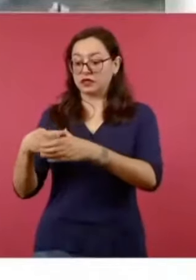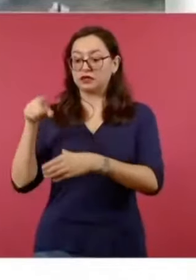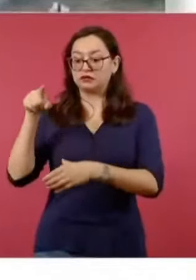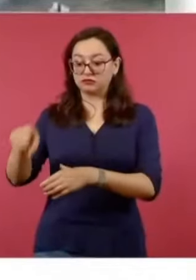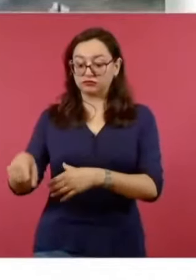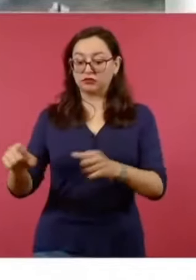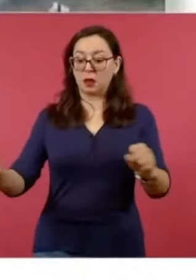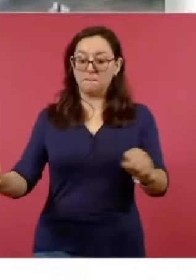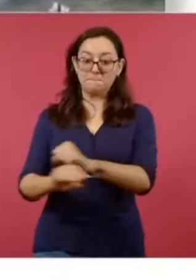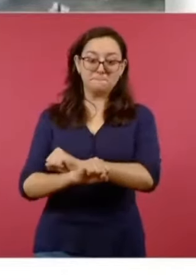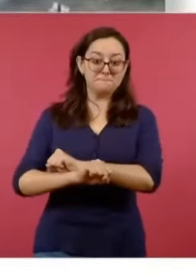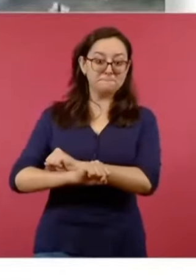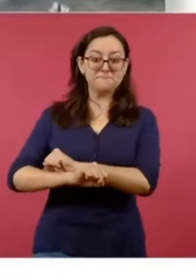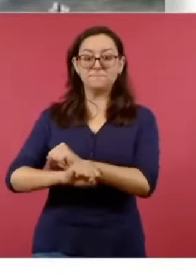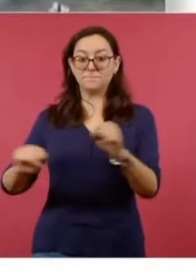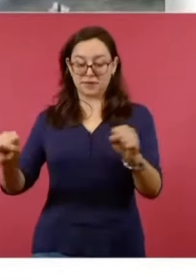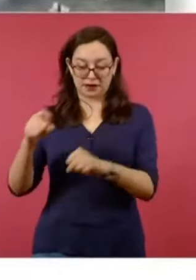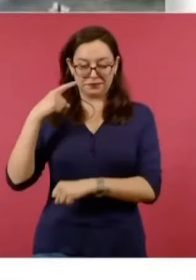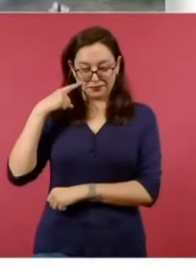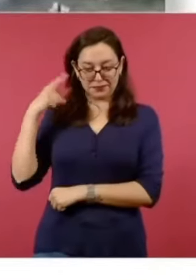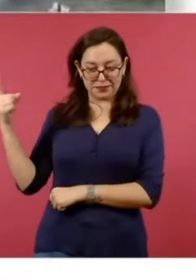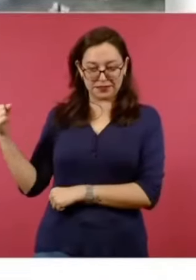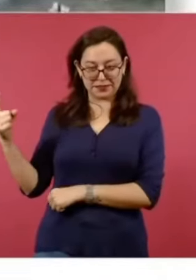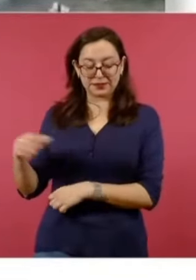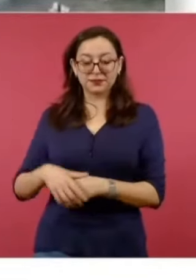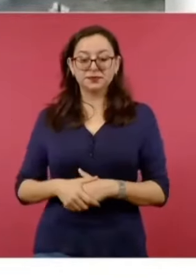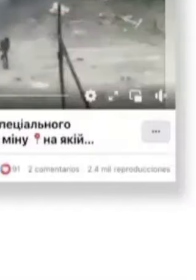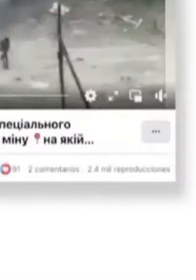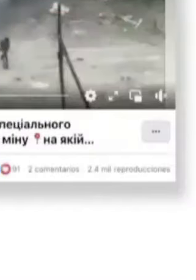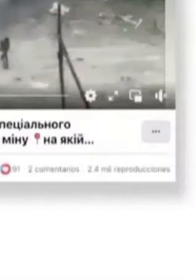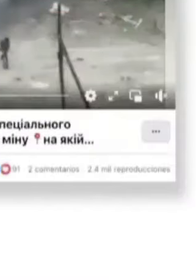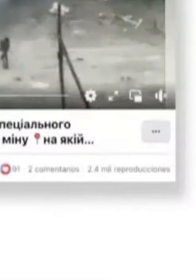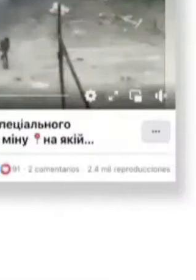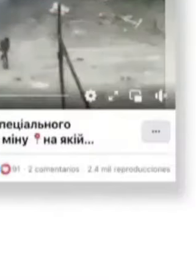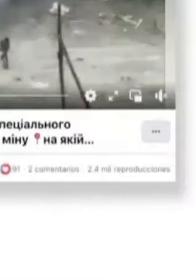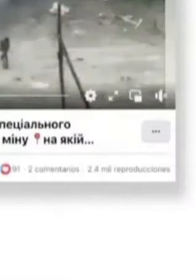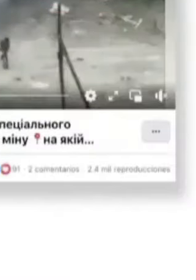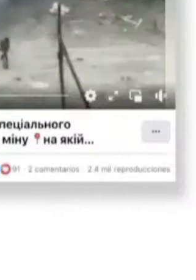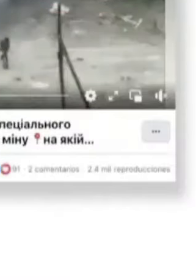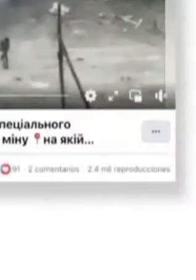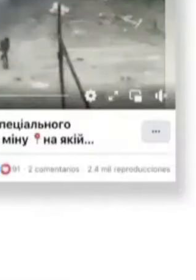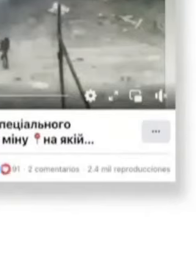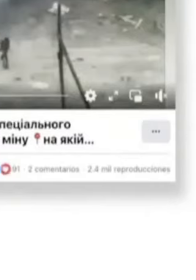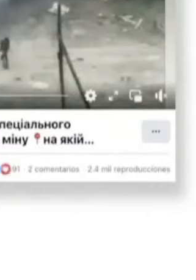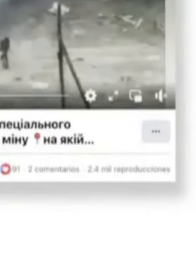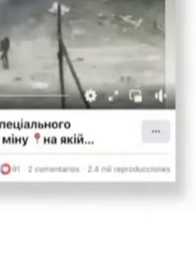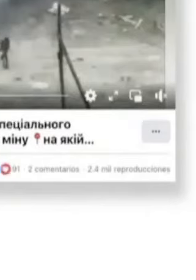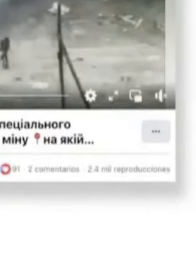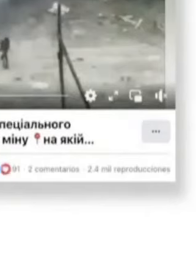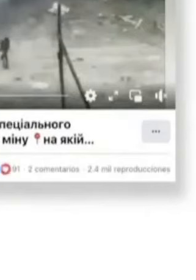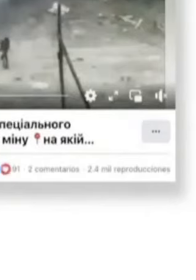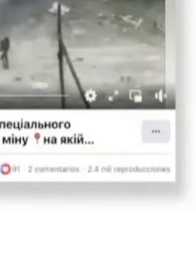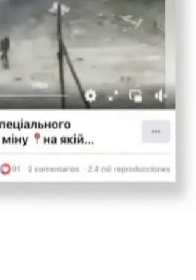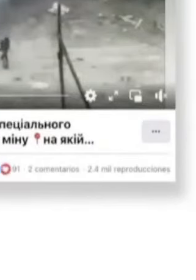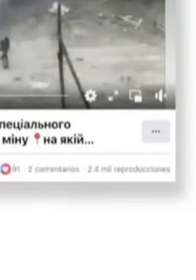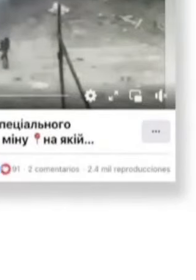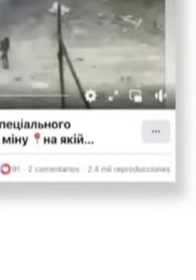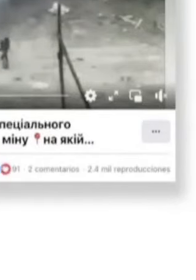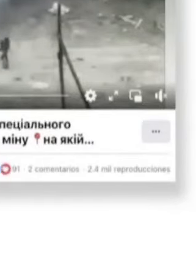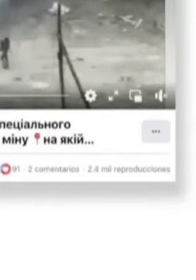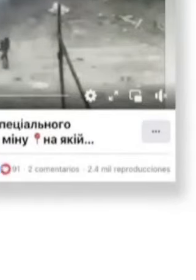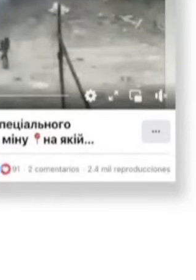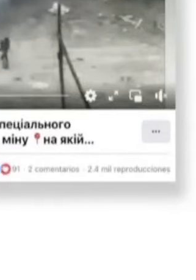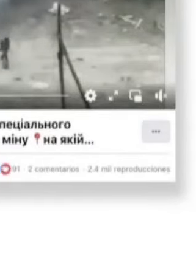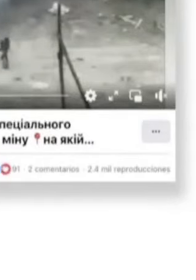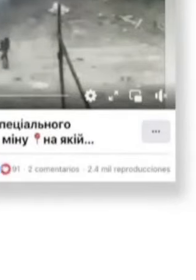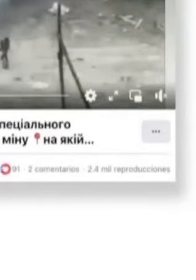mina que hizo explotar a los invasores. Esto fue lo que verdaderamente ocurrió y el video que